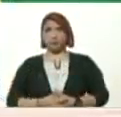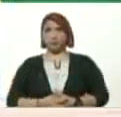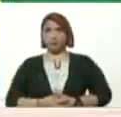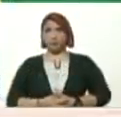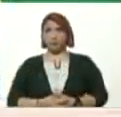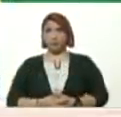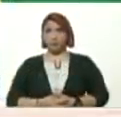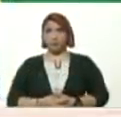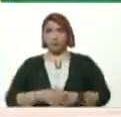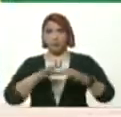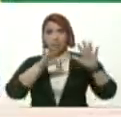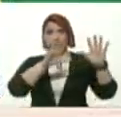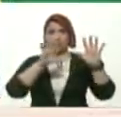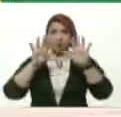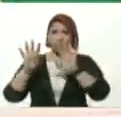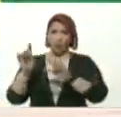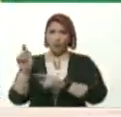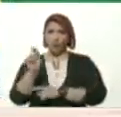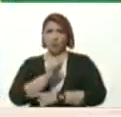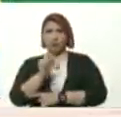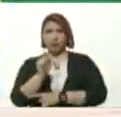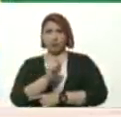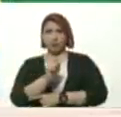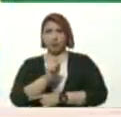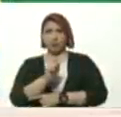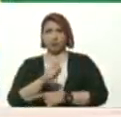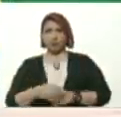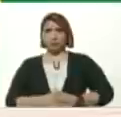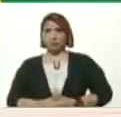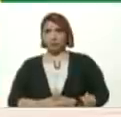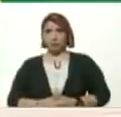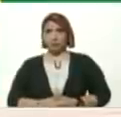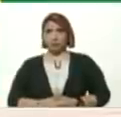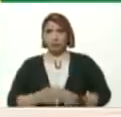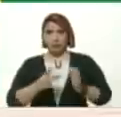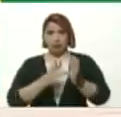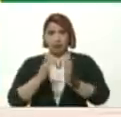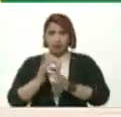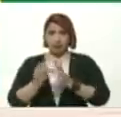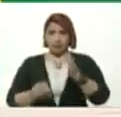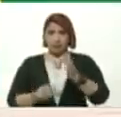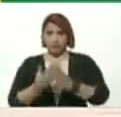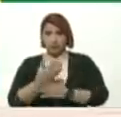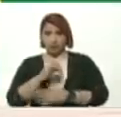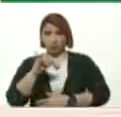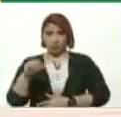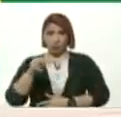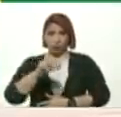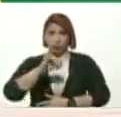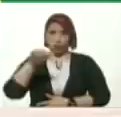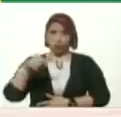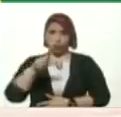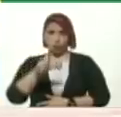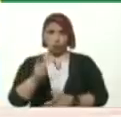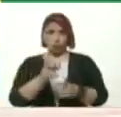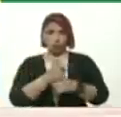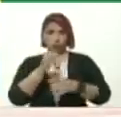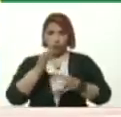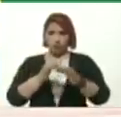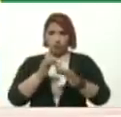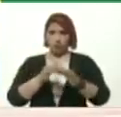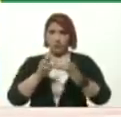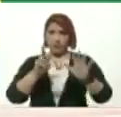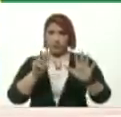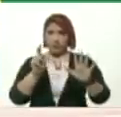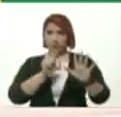Diecinueve meses Ya va A abril Mayo Junio Julio Agosto Septiembre Octubre Siete